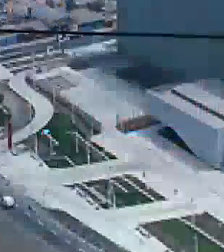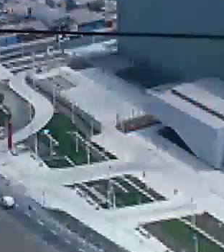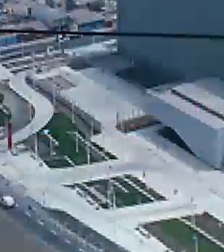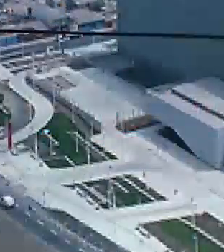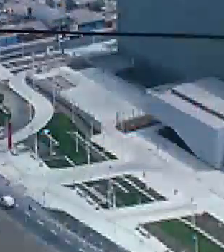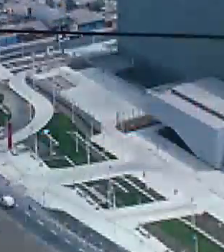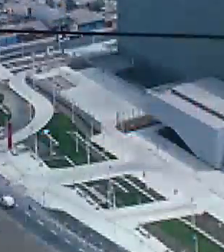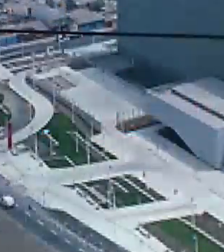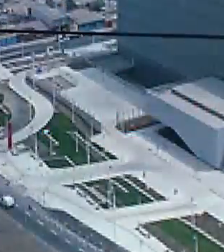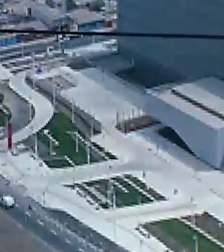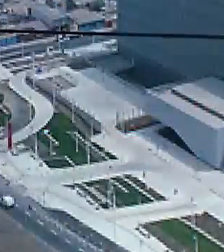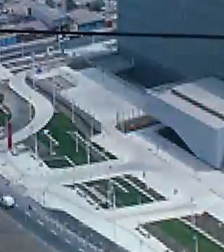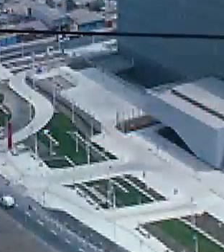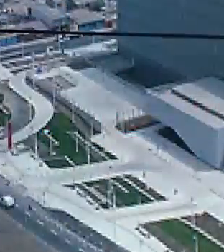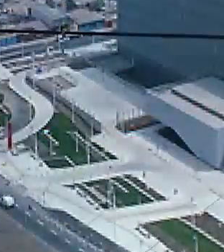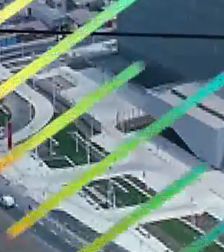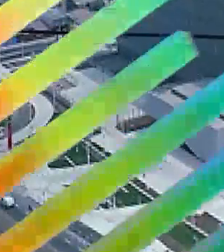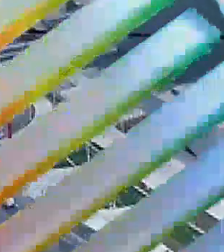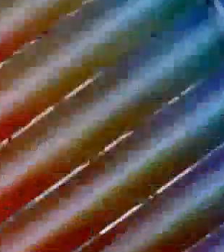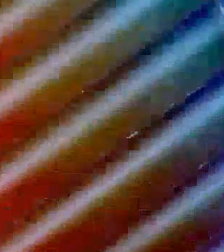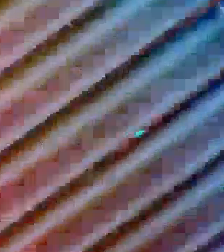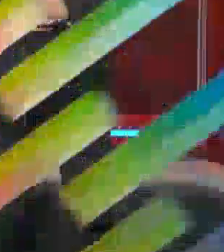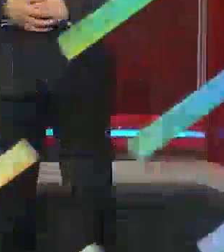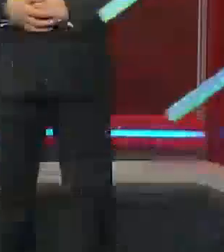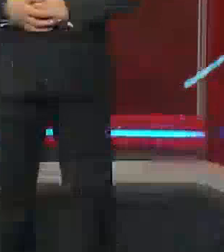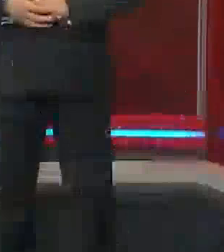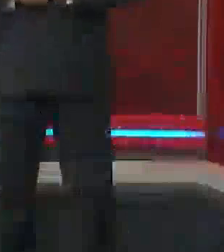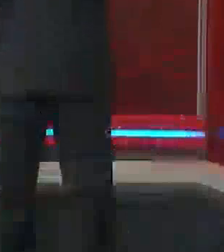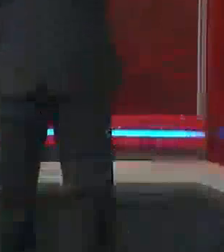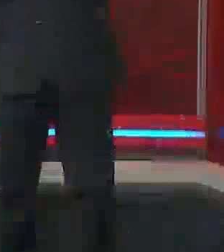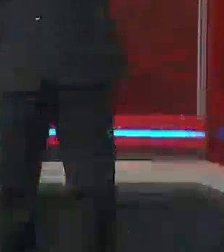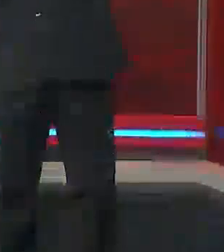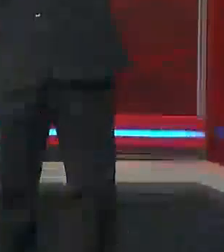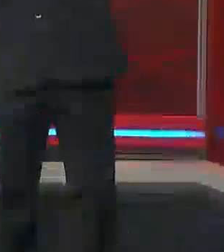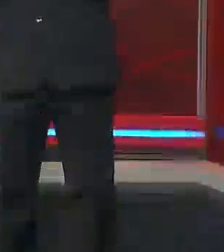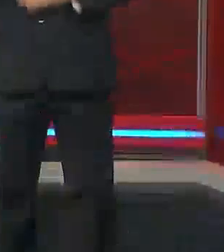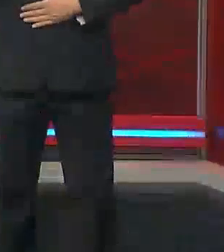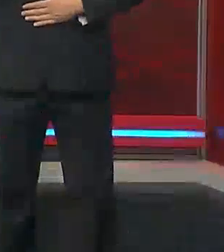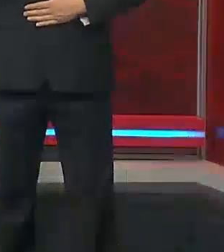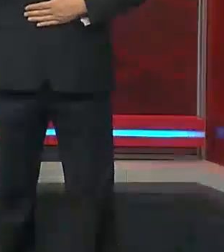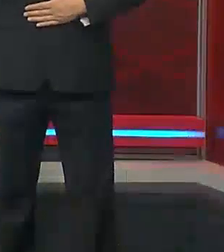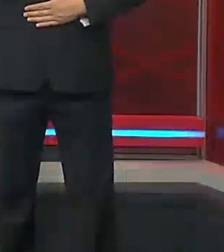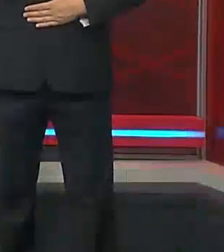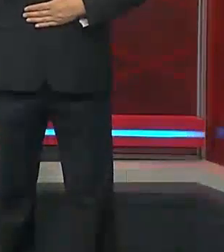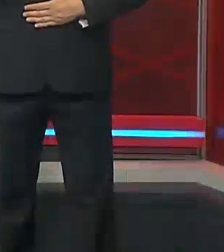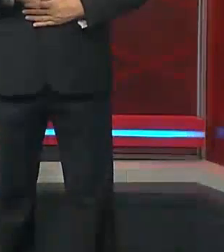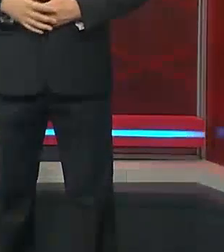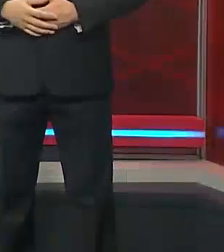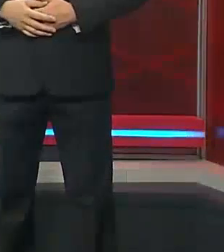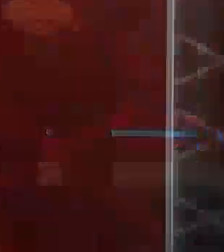hospital hospital camas UCI